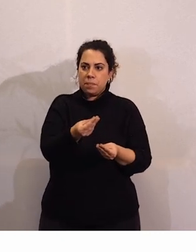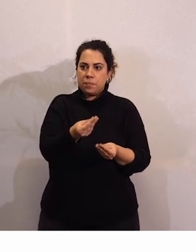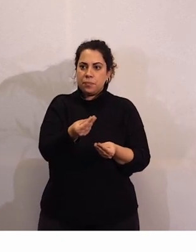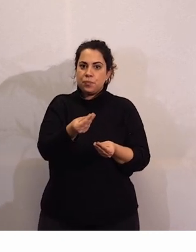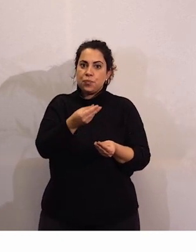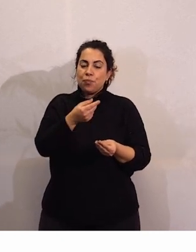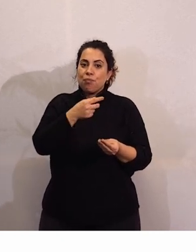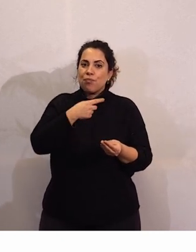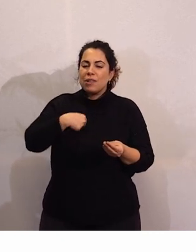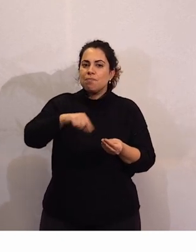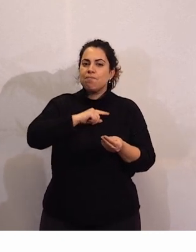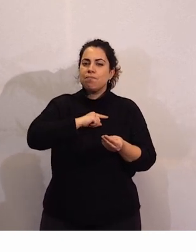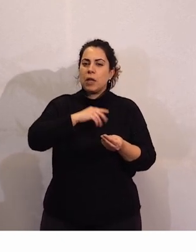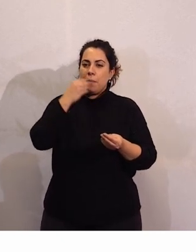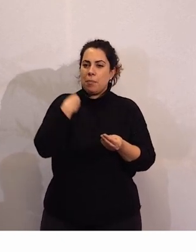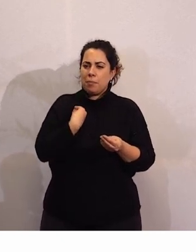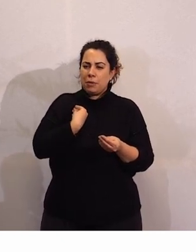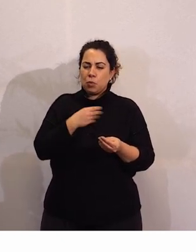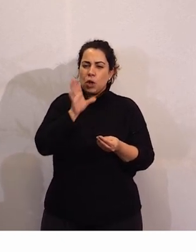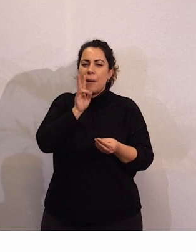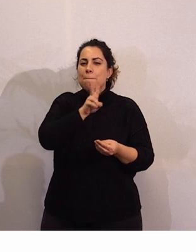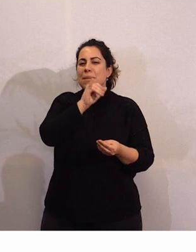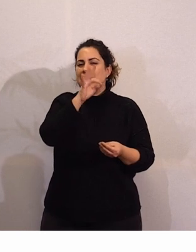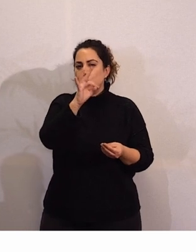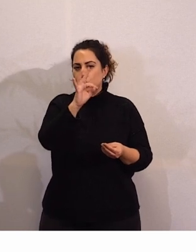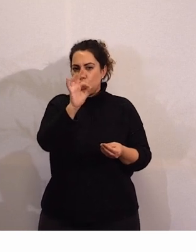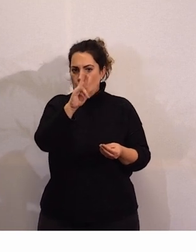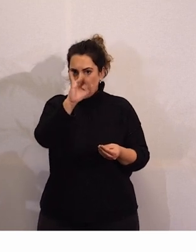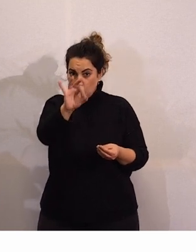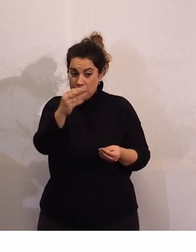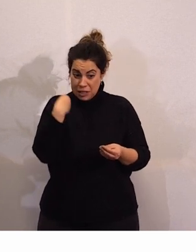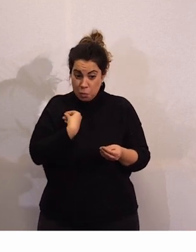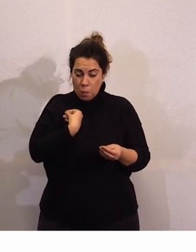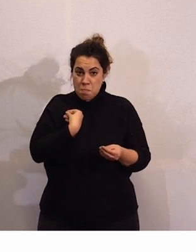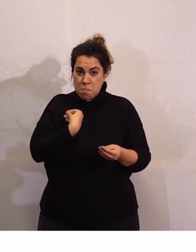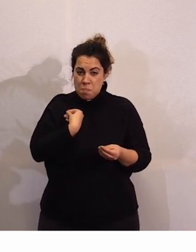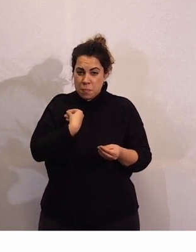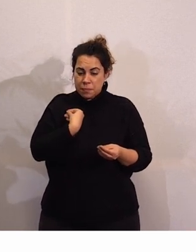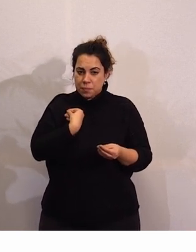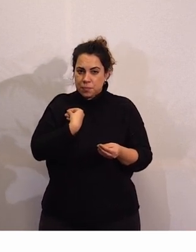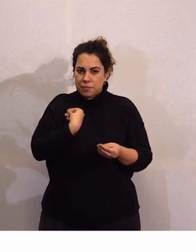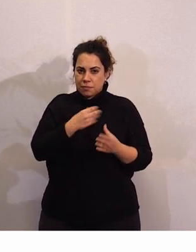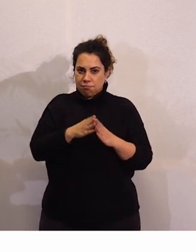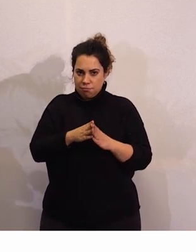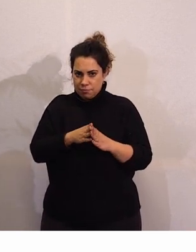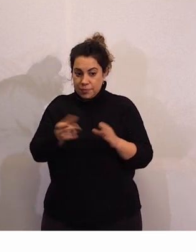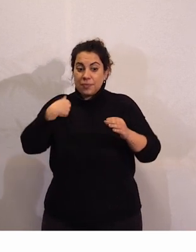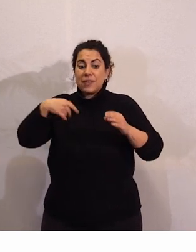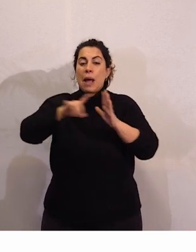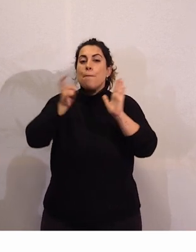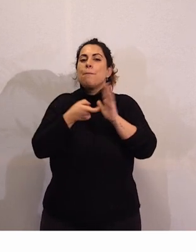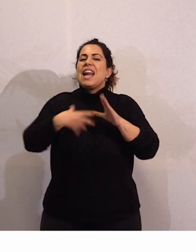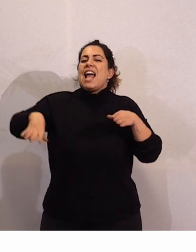heredando toda la experiencia como tú has dicho Vitorio que ha adquirido plena que ha ido cosechando plena